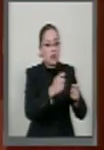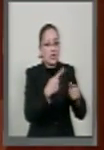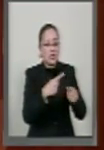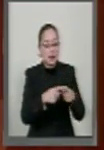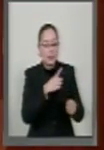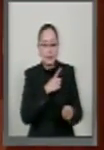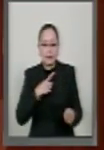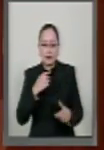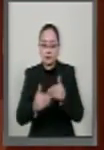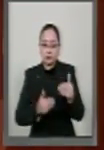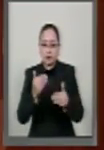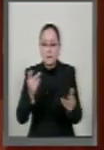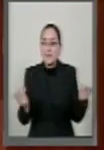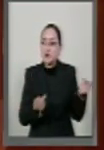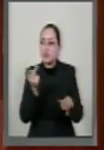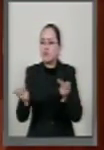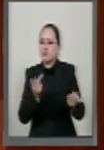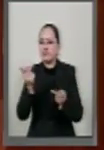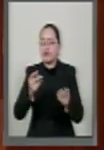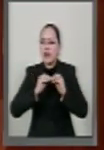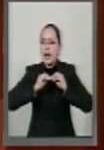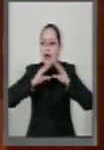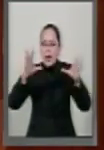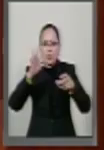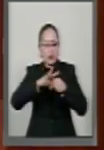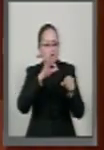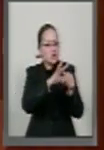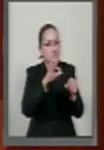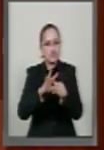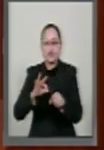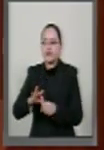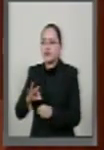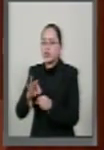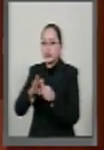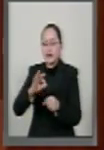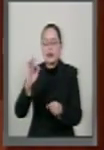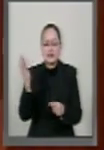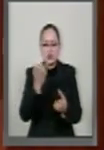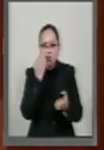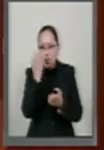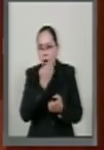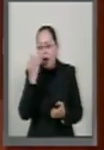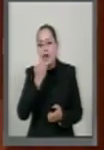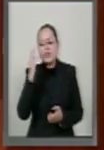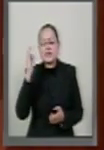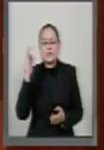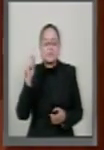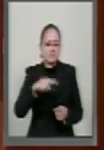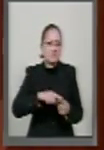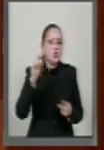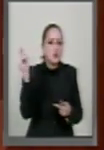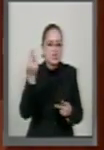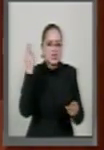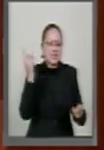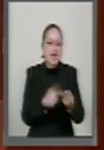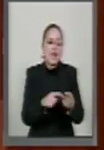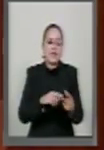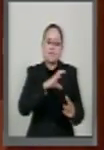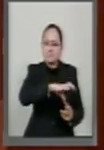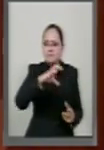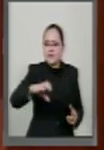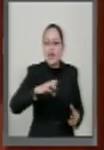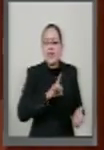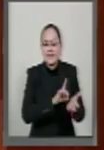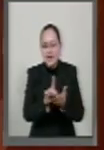procedimiento de consulta pública transparente entre facultades, escuelas, departamentos de derecho, instituciones de investigación